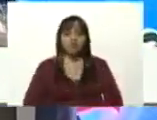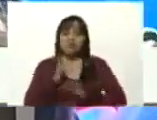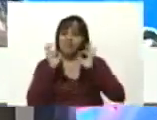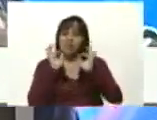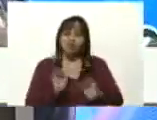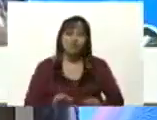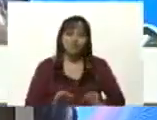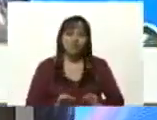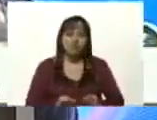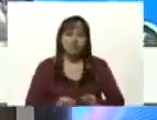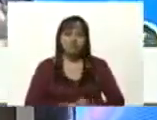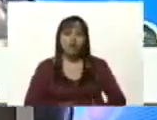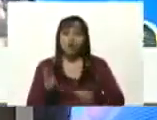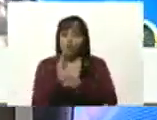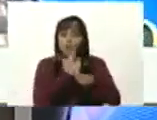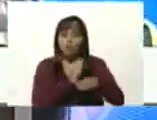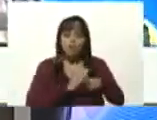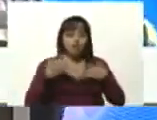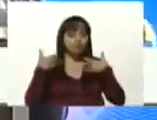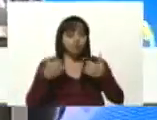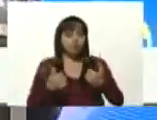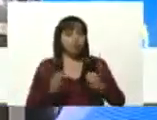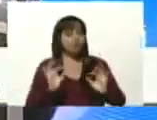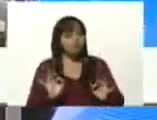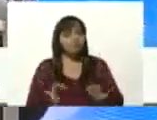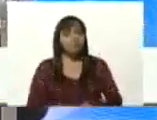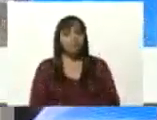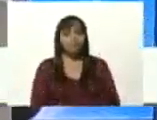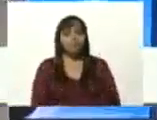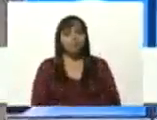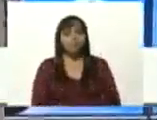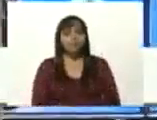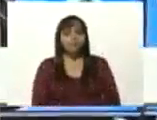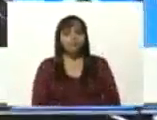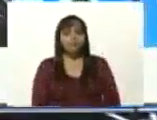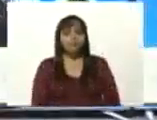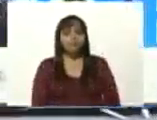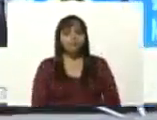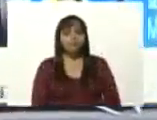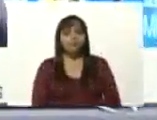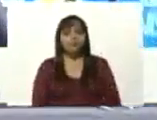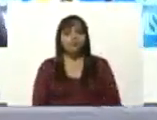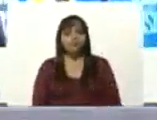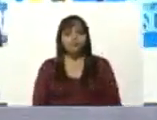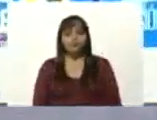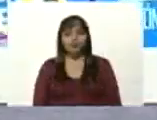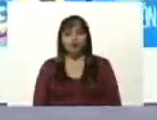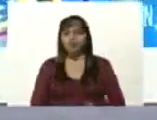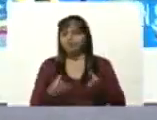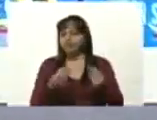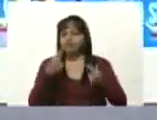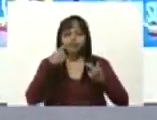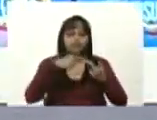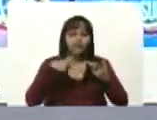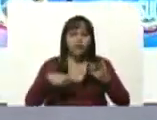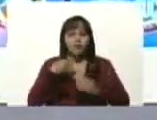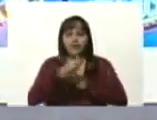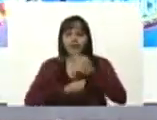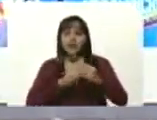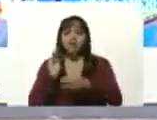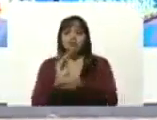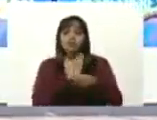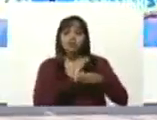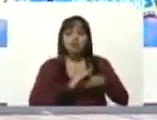bioseguro bioseguro muchas cosas que vamos a hacer para garantizar la